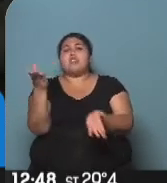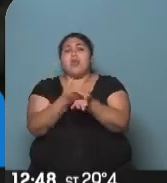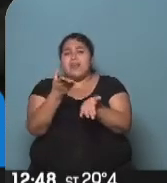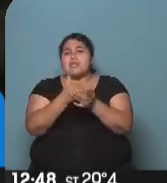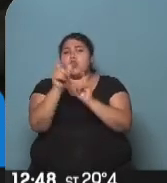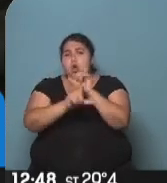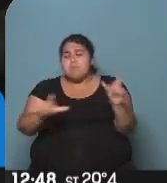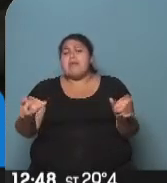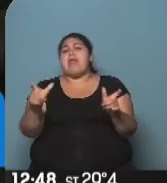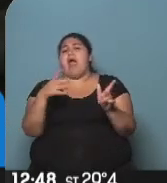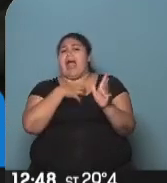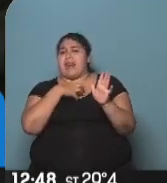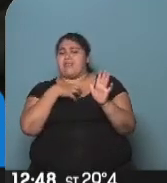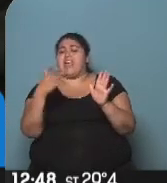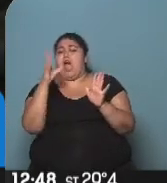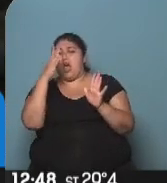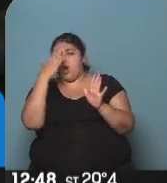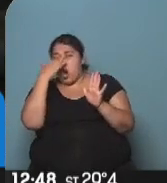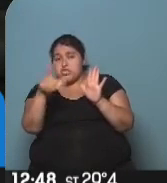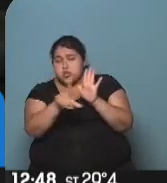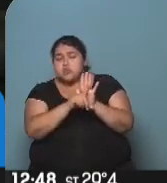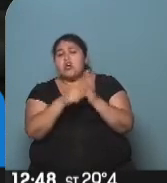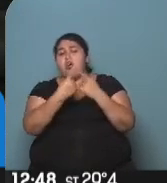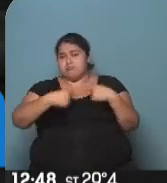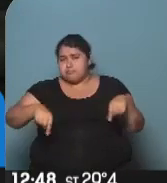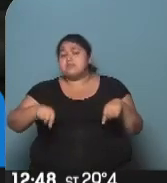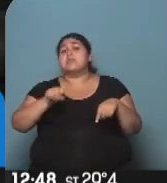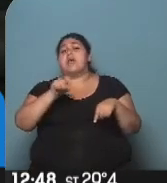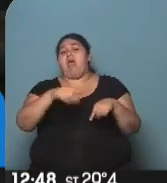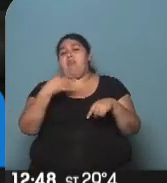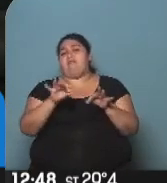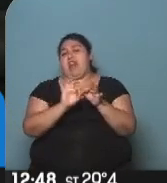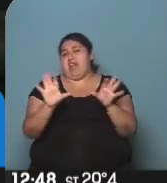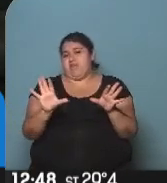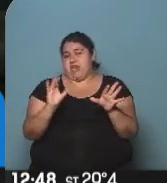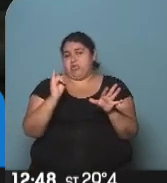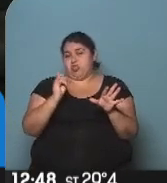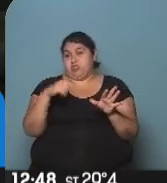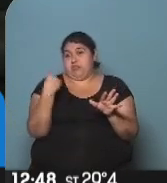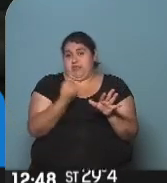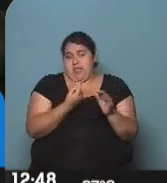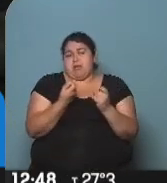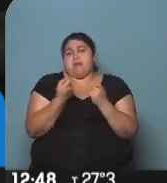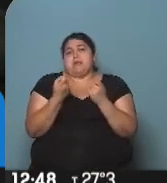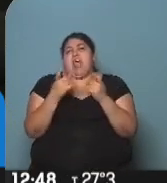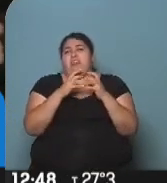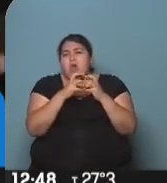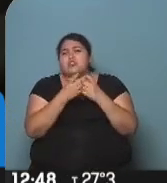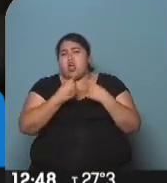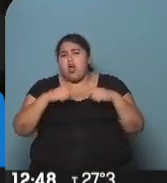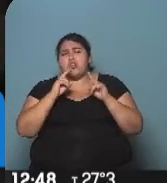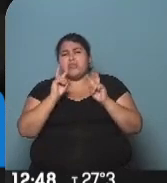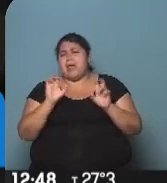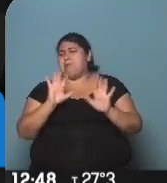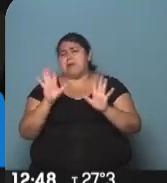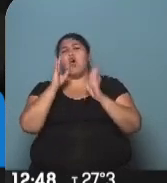las garantías constitucionales y fundamentalmente la libertad, tienen que ser cuestiones que estén fuera de toda discusión y tienen que ser hoy